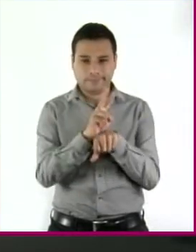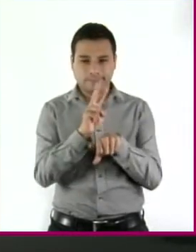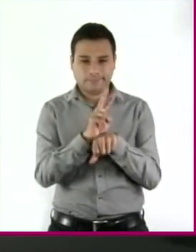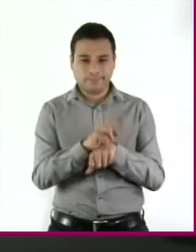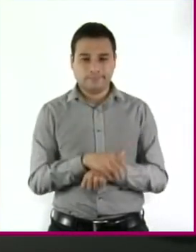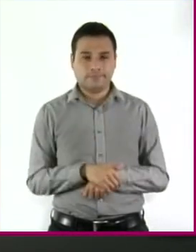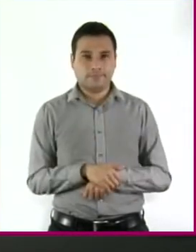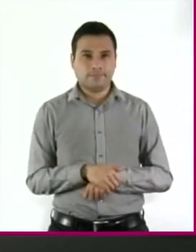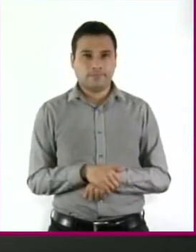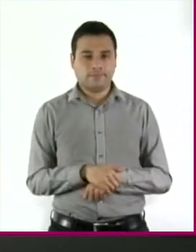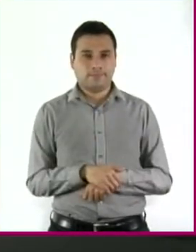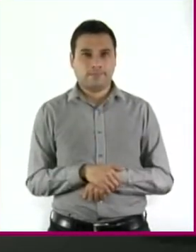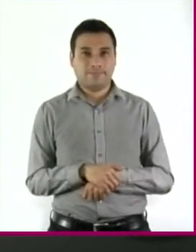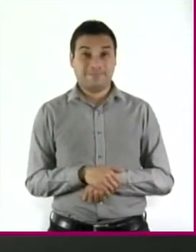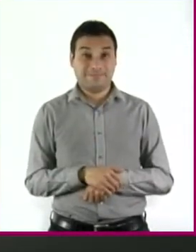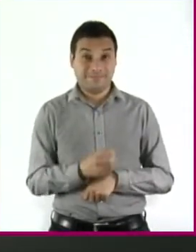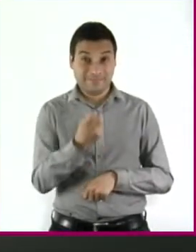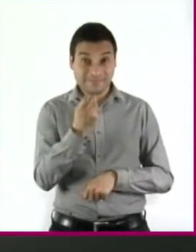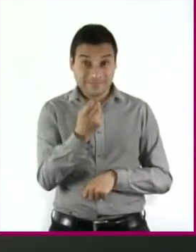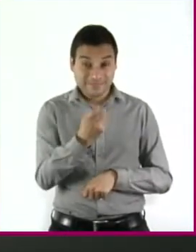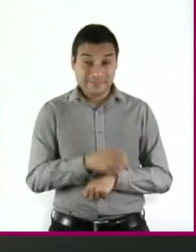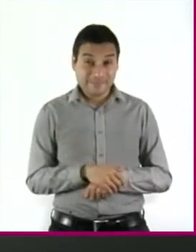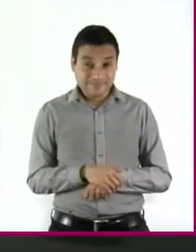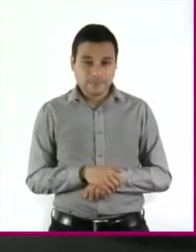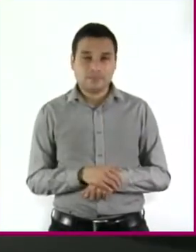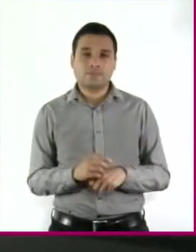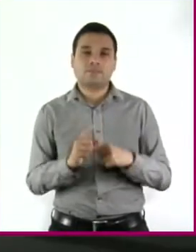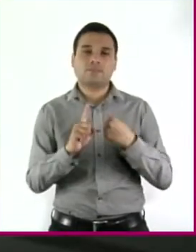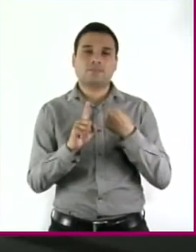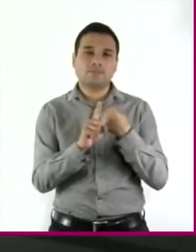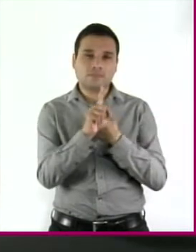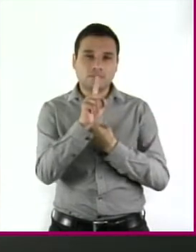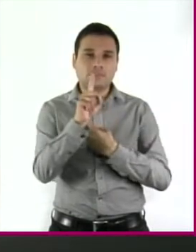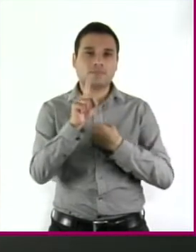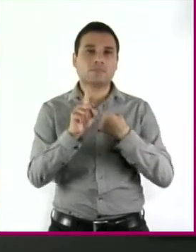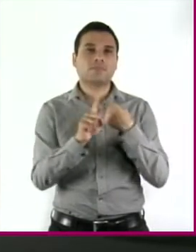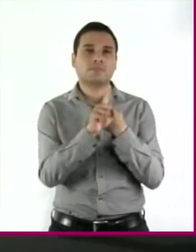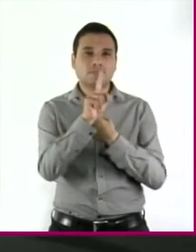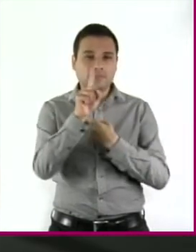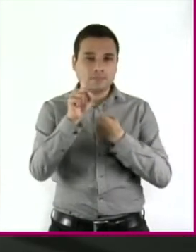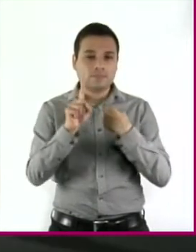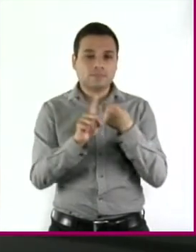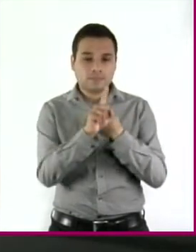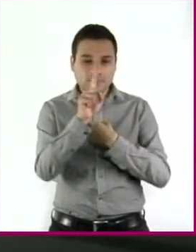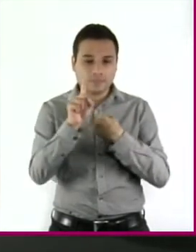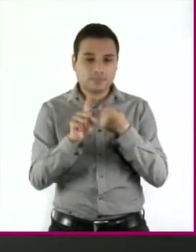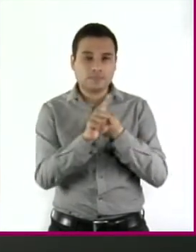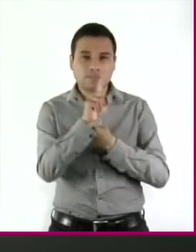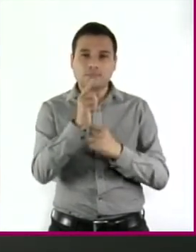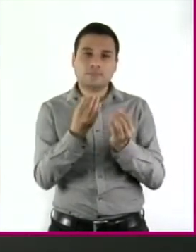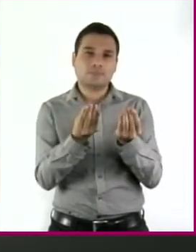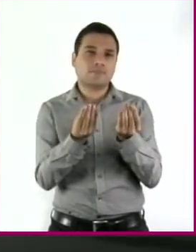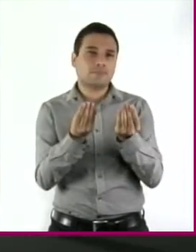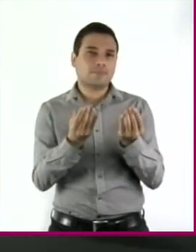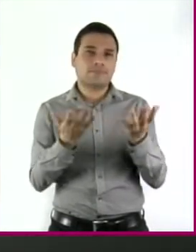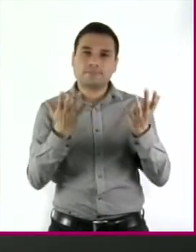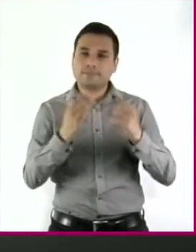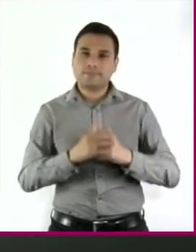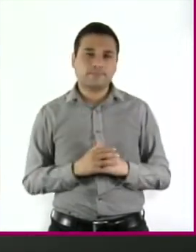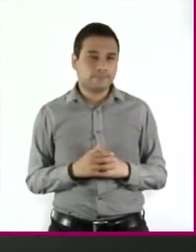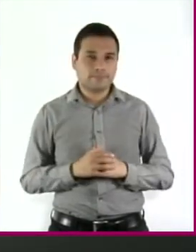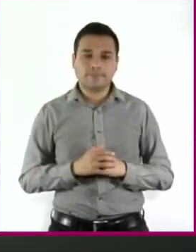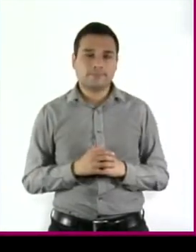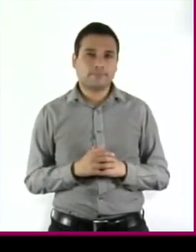Y esto produce una regresión que podemos entrever y que conlleva una multiplicación infinita del número de